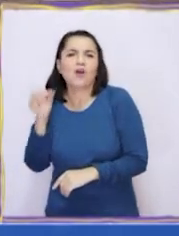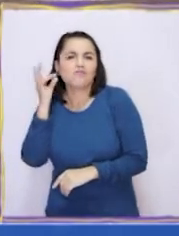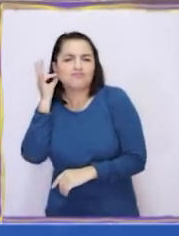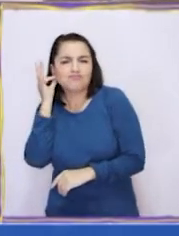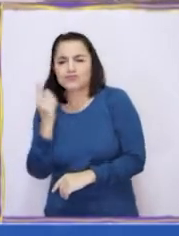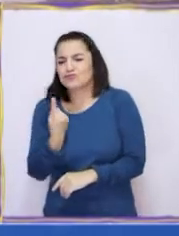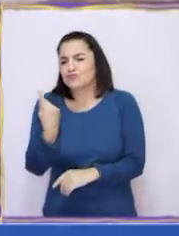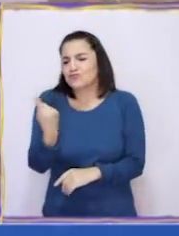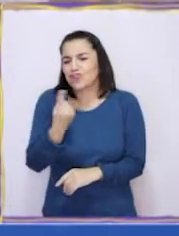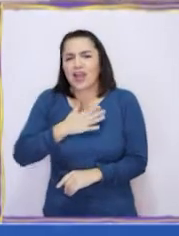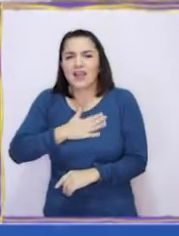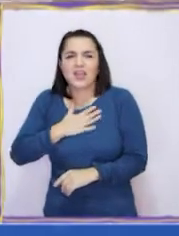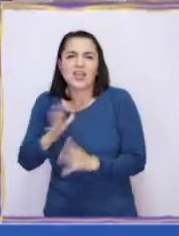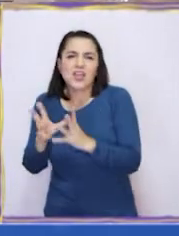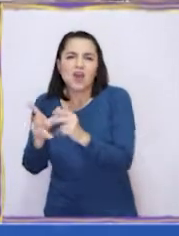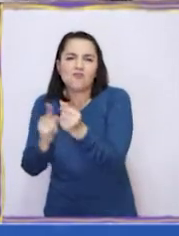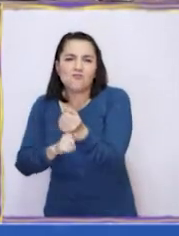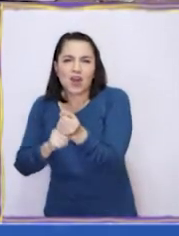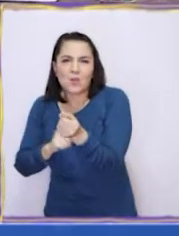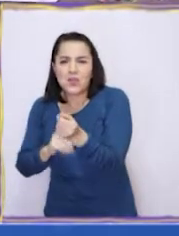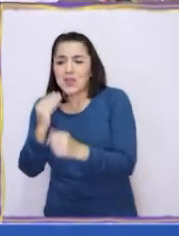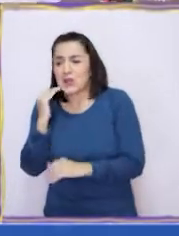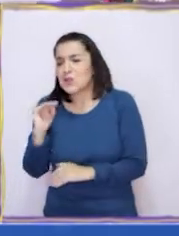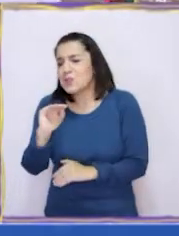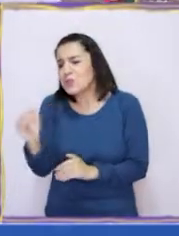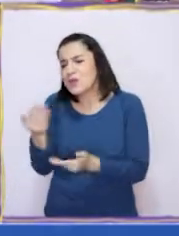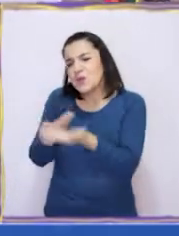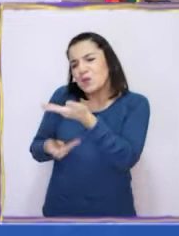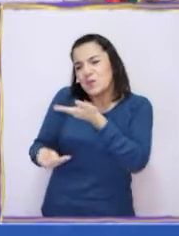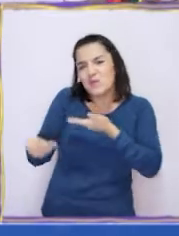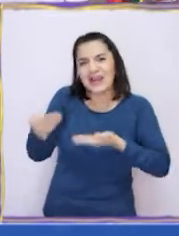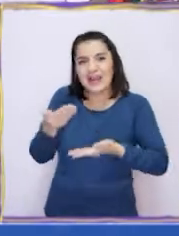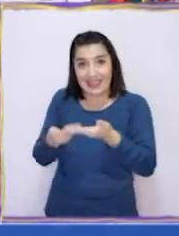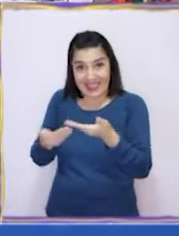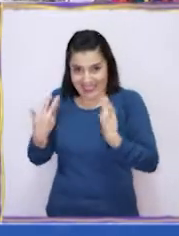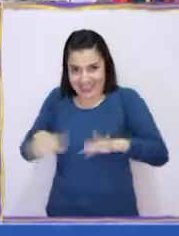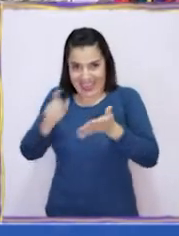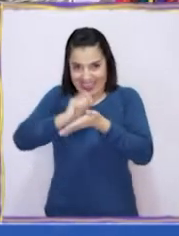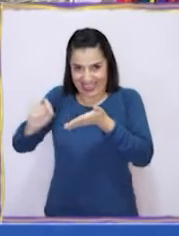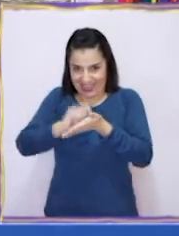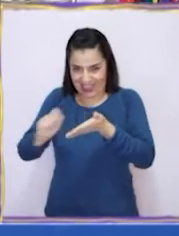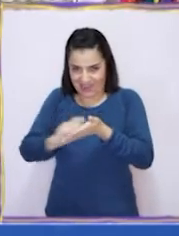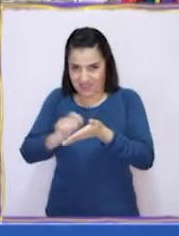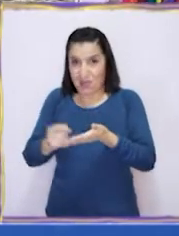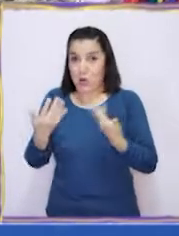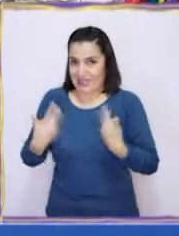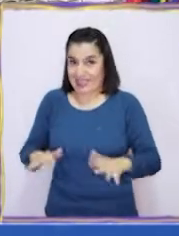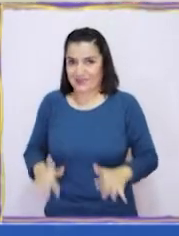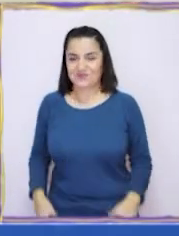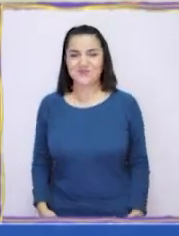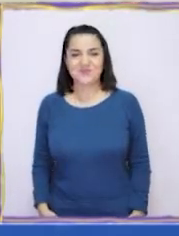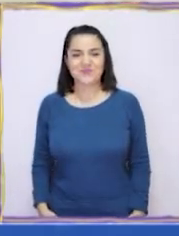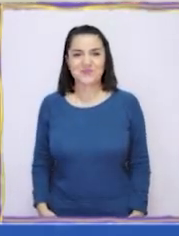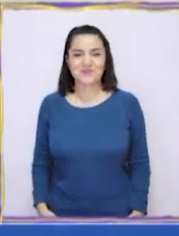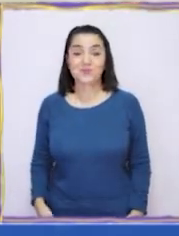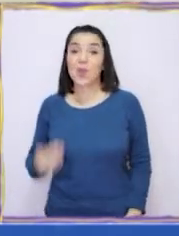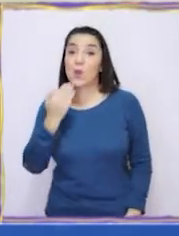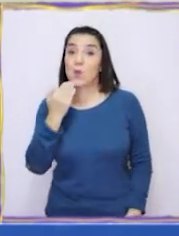único que quería era tener una familia y nietos con los cuales compartir? ¡Escrivámoslo! ¡Genial!